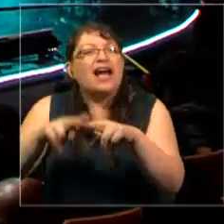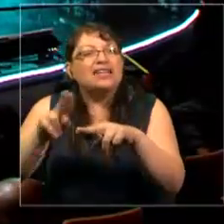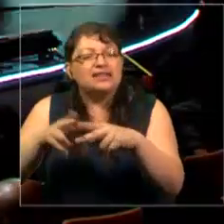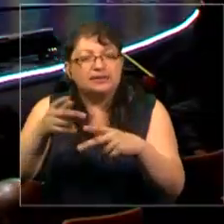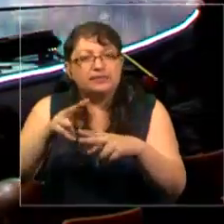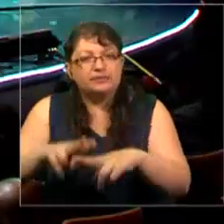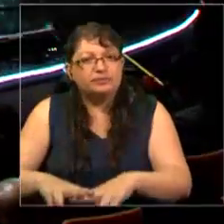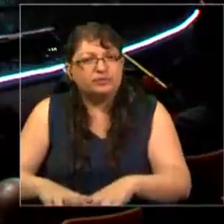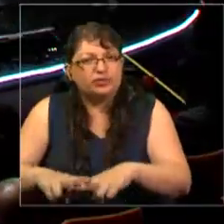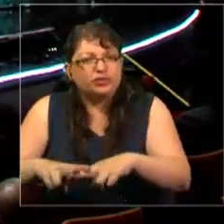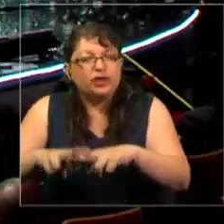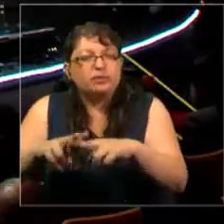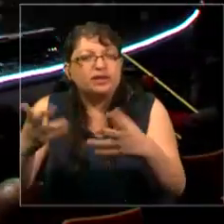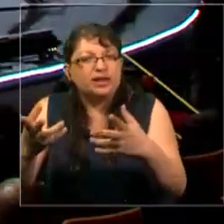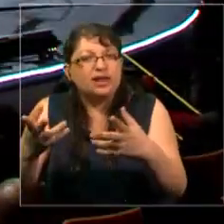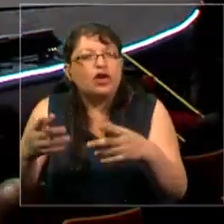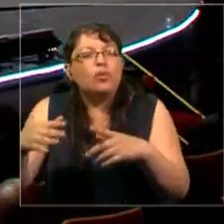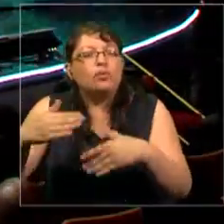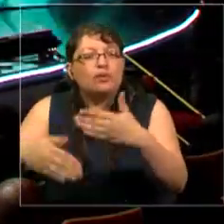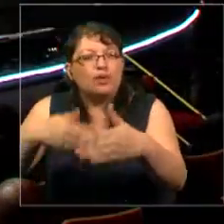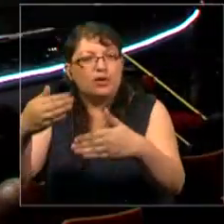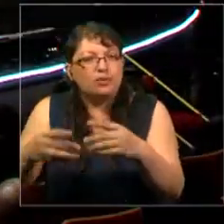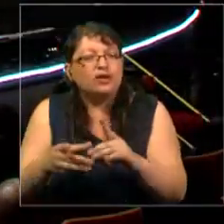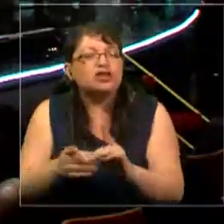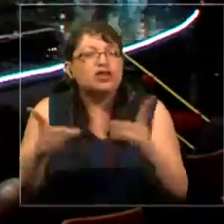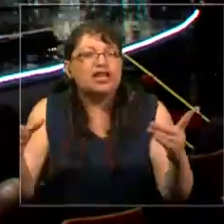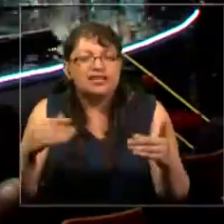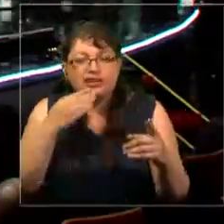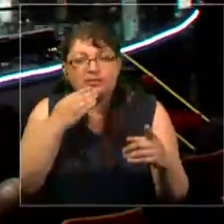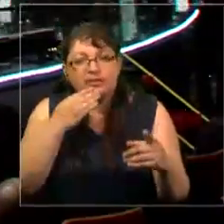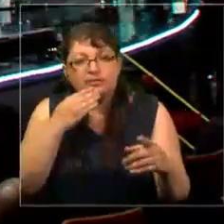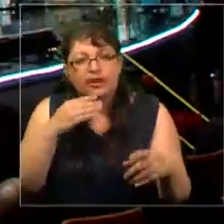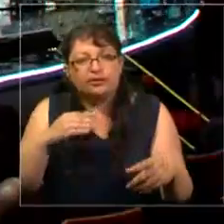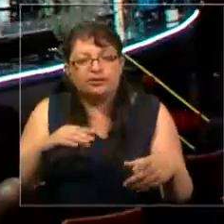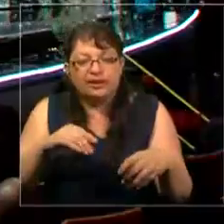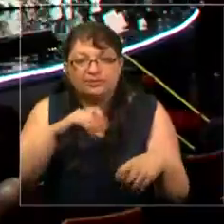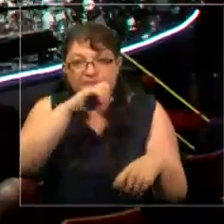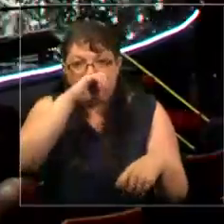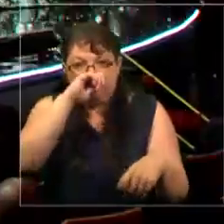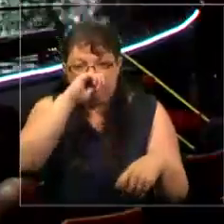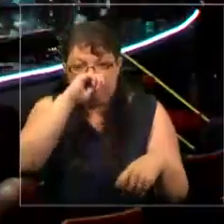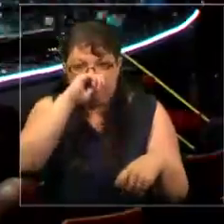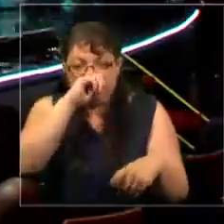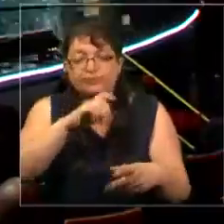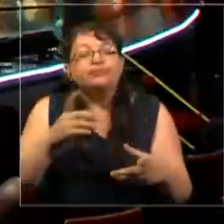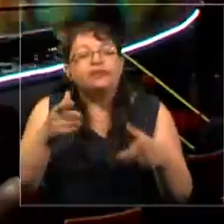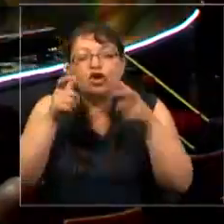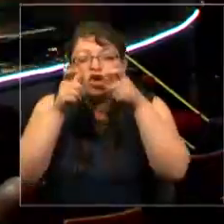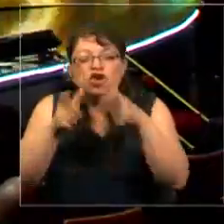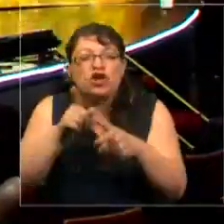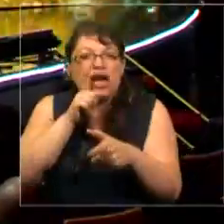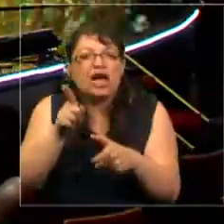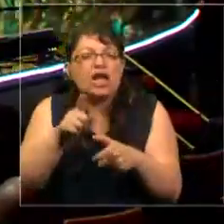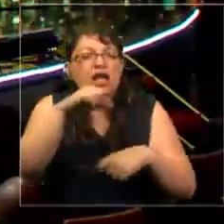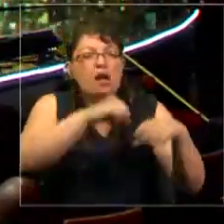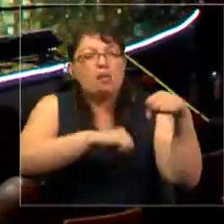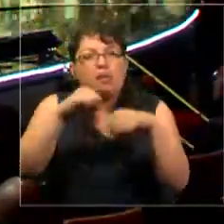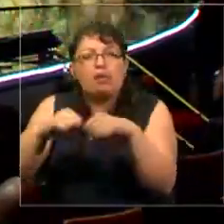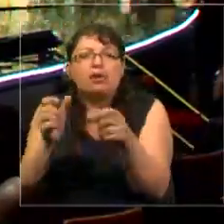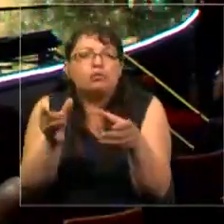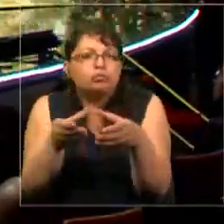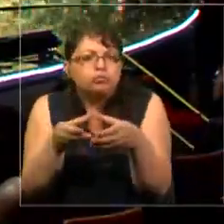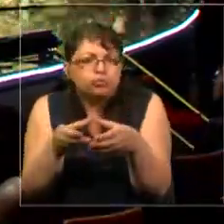del proceso democrático y nuestros ecosistemas de los medios. Y está controlado por solo unas pocas empresas